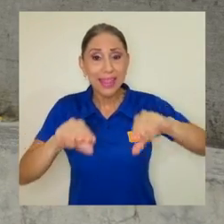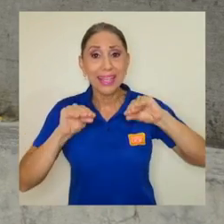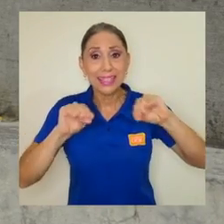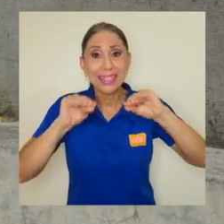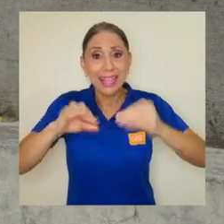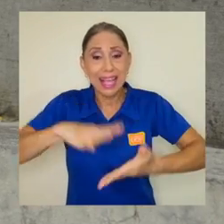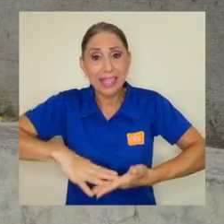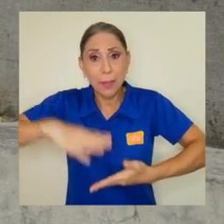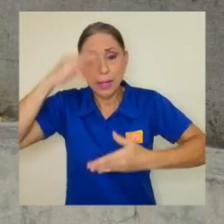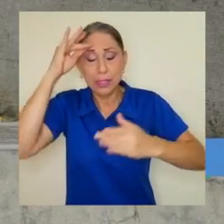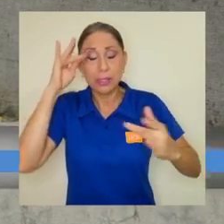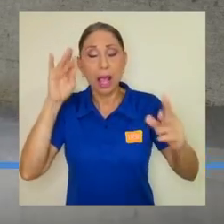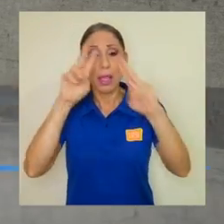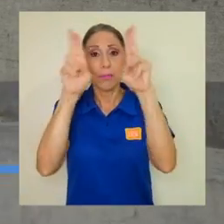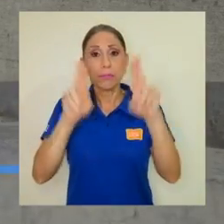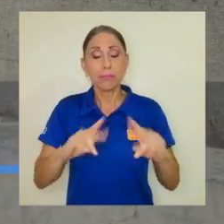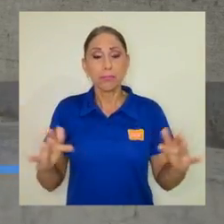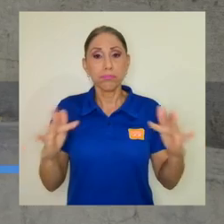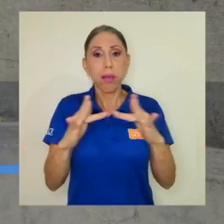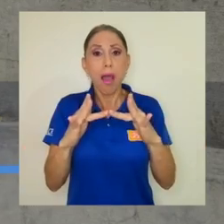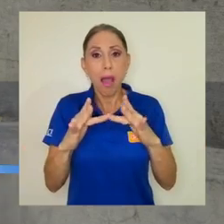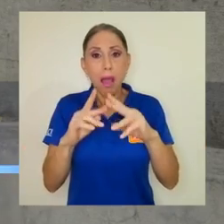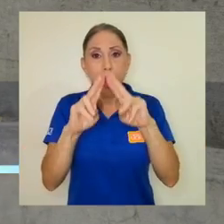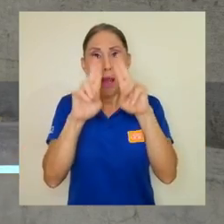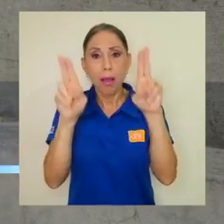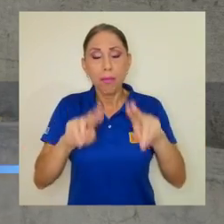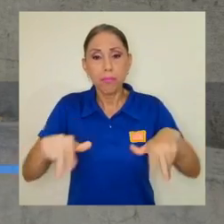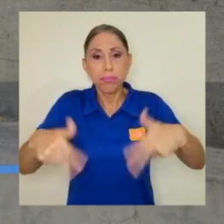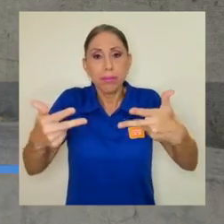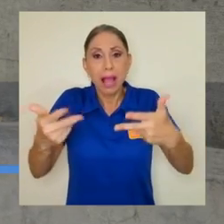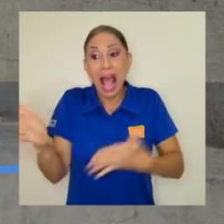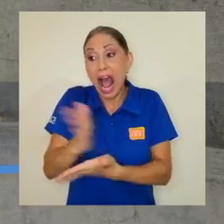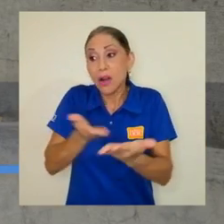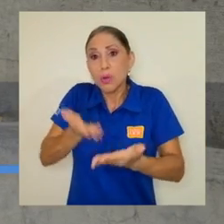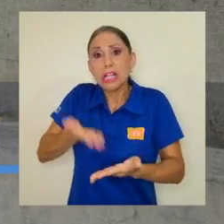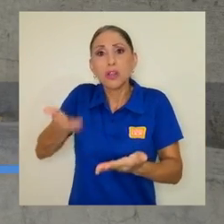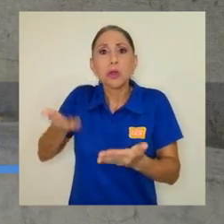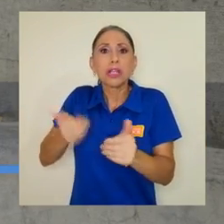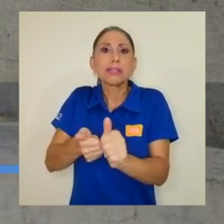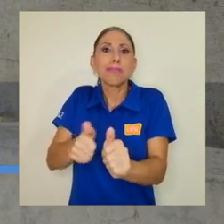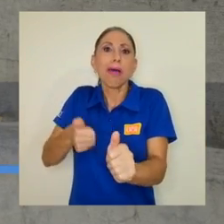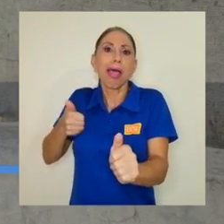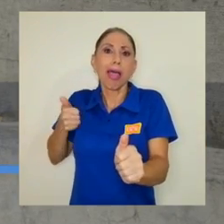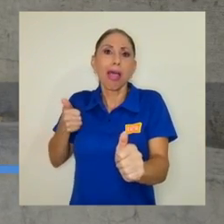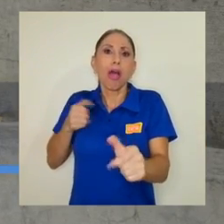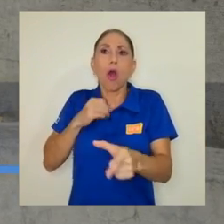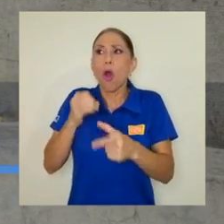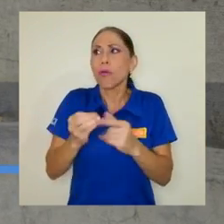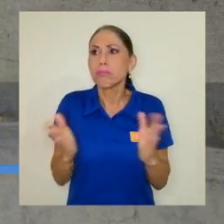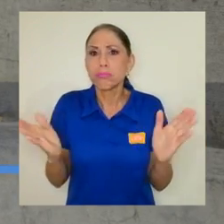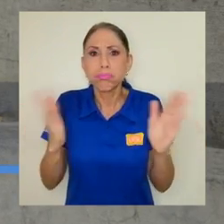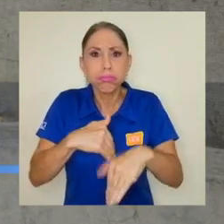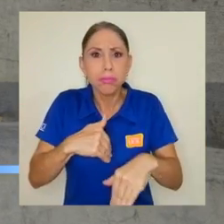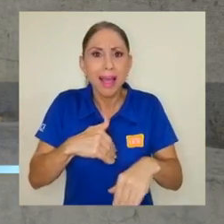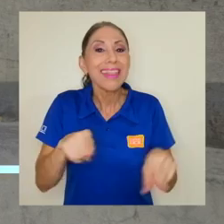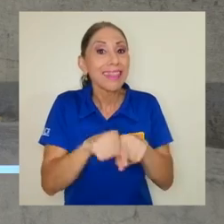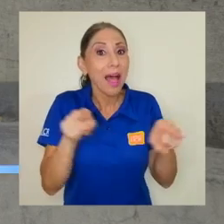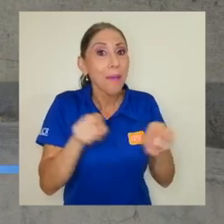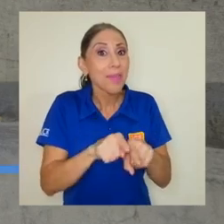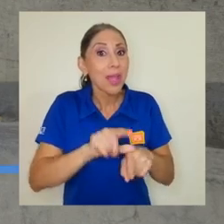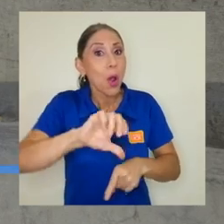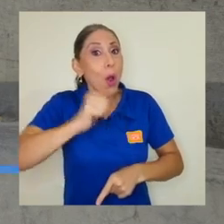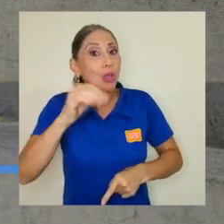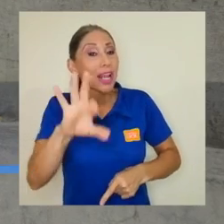de enseñanza-aprendizaje, hay cosas que han quedado en el camino, se han perdido y hay otras cosas y formas de hacer las cosas que